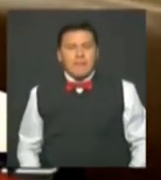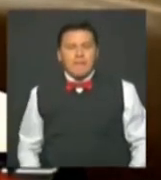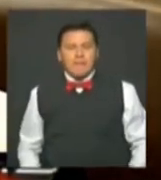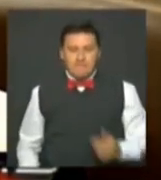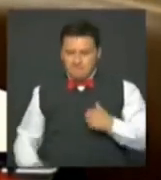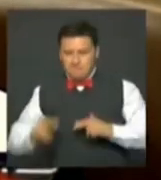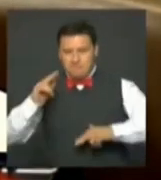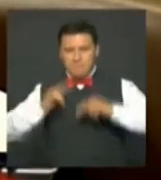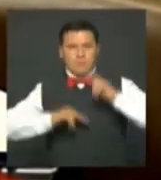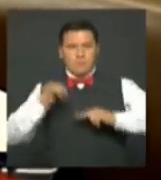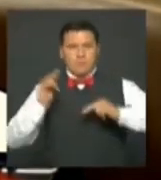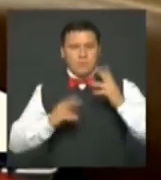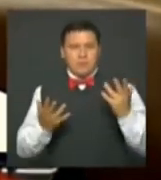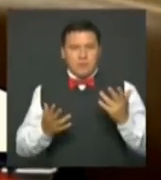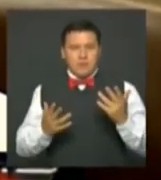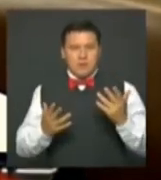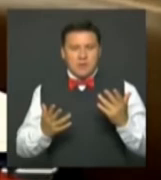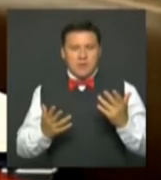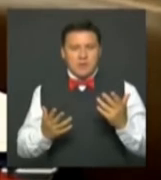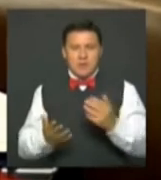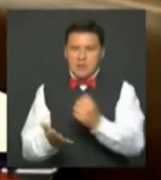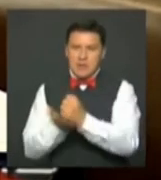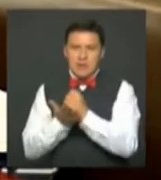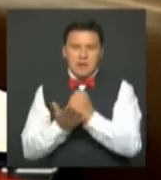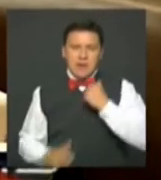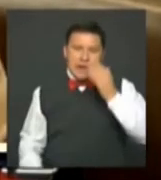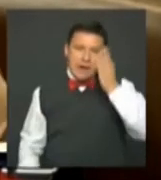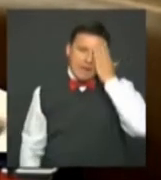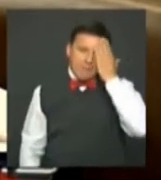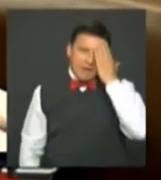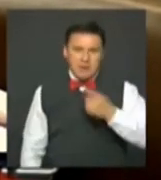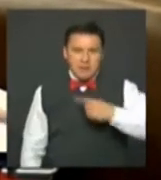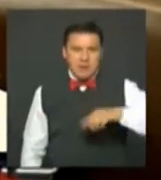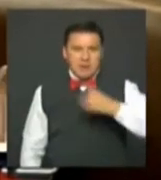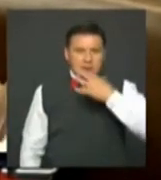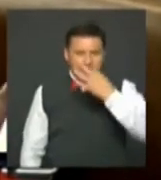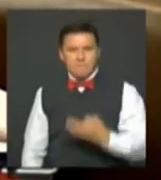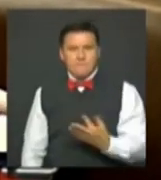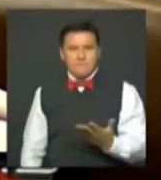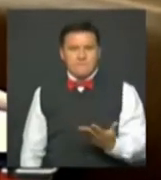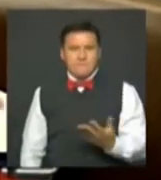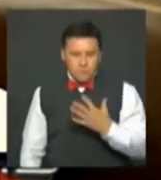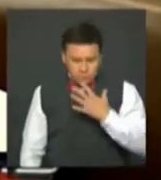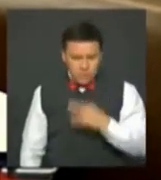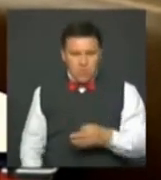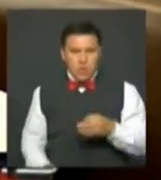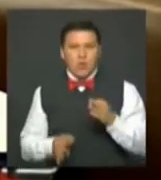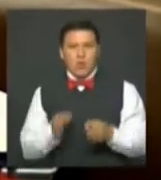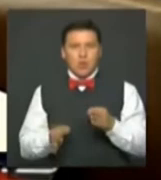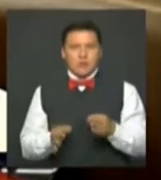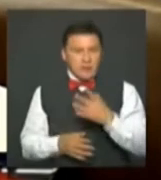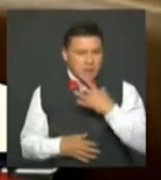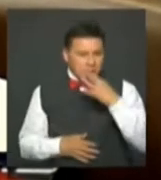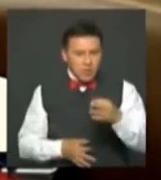construyamos, reconstruyamos la memoria del conflicto, nos ayuda a tener memoria, a tener verdad, con la verdad justicia, y con la